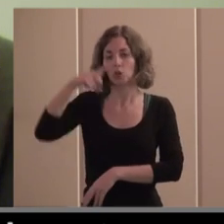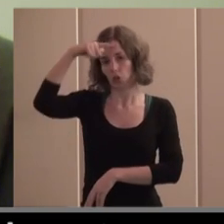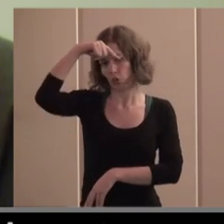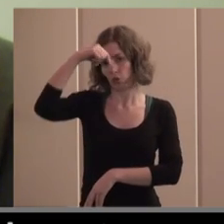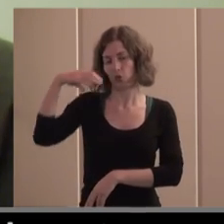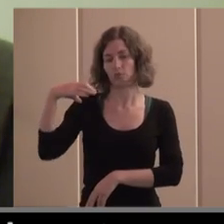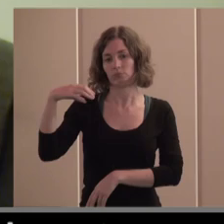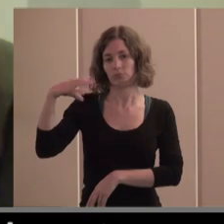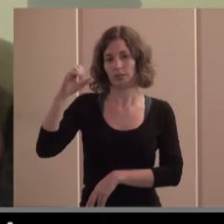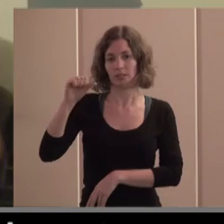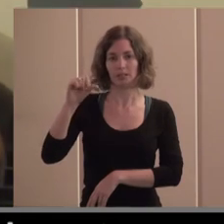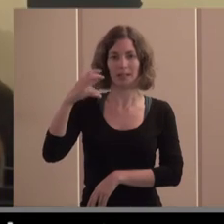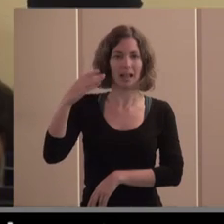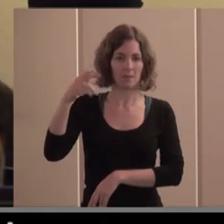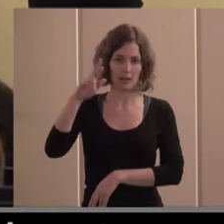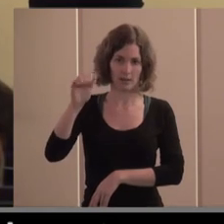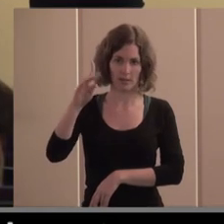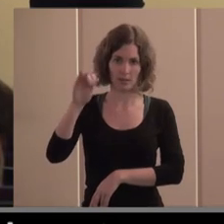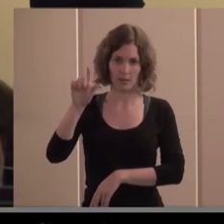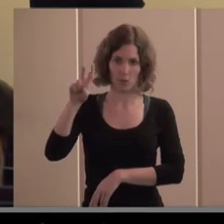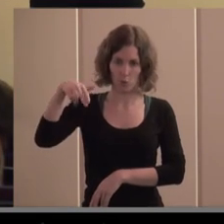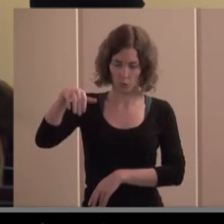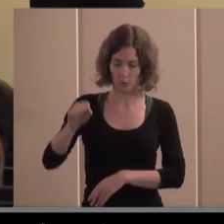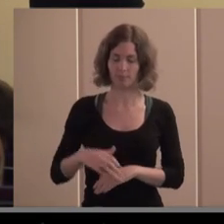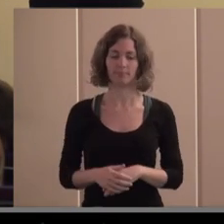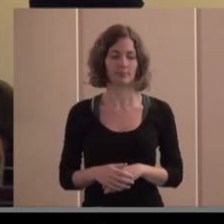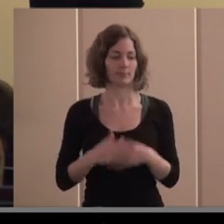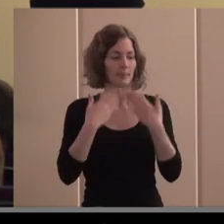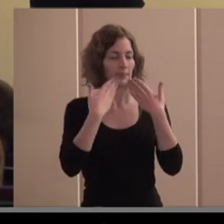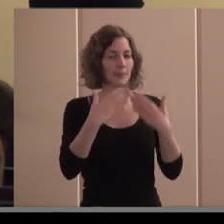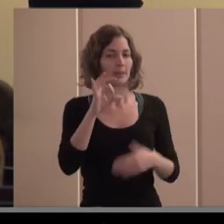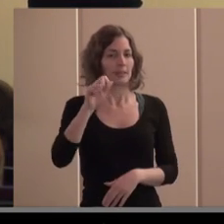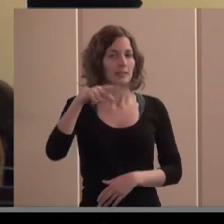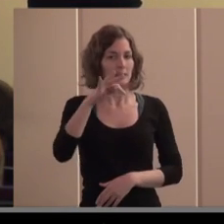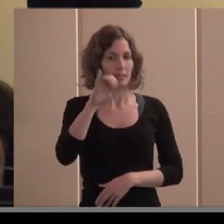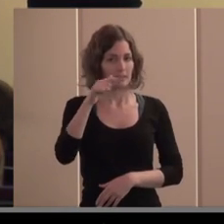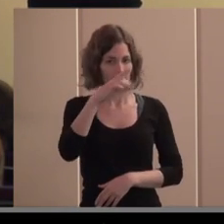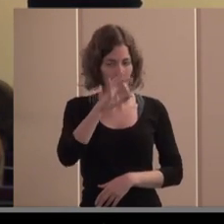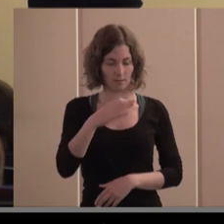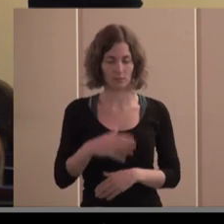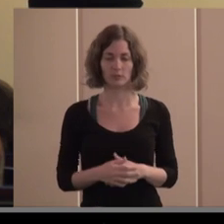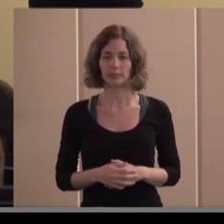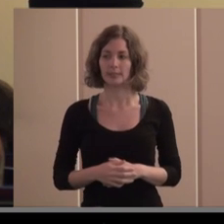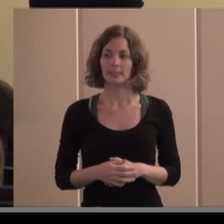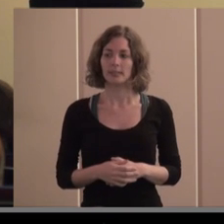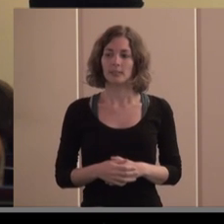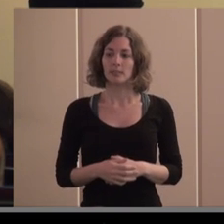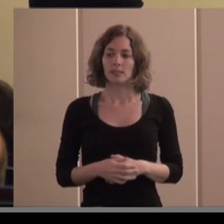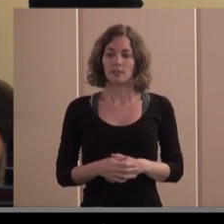es tu turno Muchas gracias Santiago por esta introducción en primer lugar yo quisiera dar